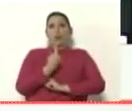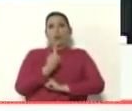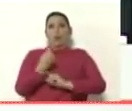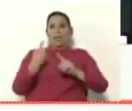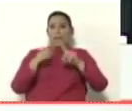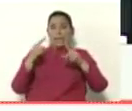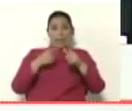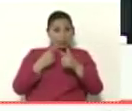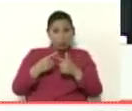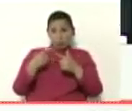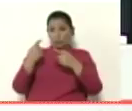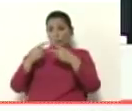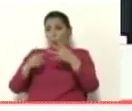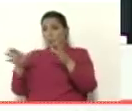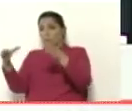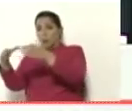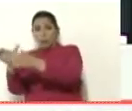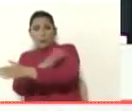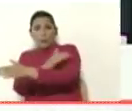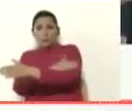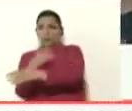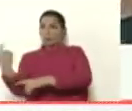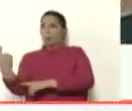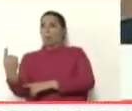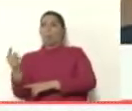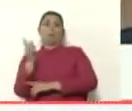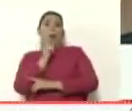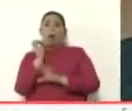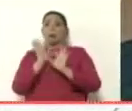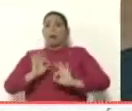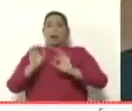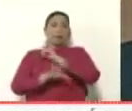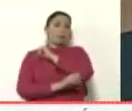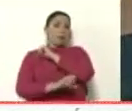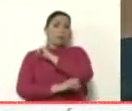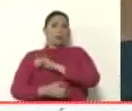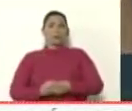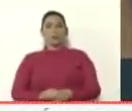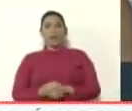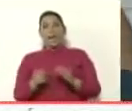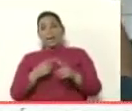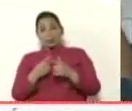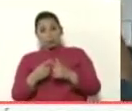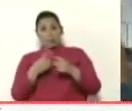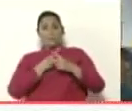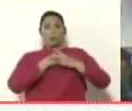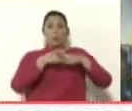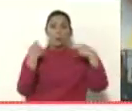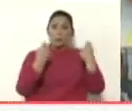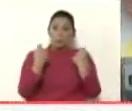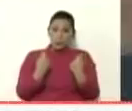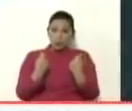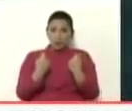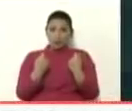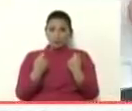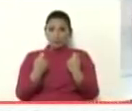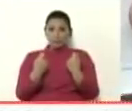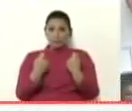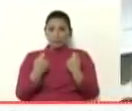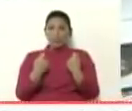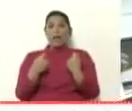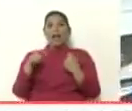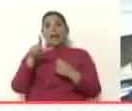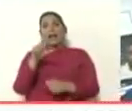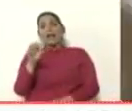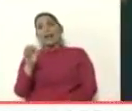que voluntad popular, dirigido por Leopoldo López, así queda establecido en todas las capturas de pantalla, del